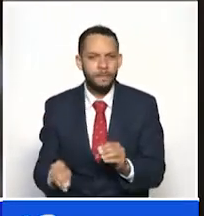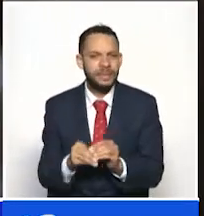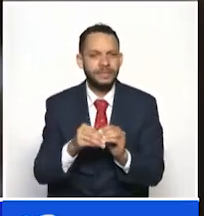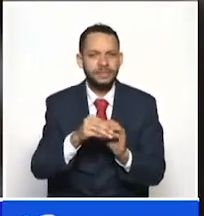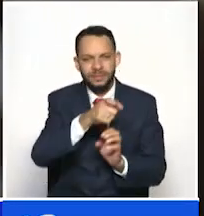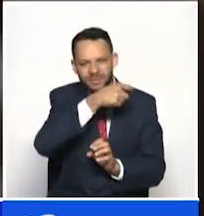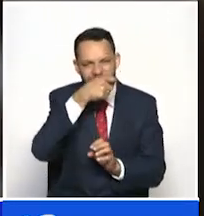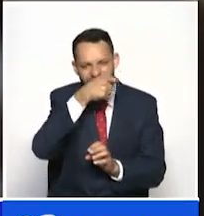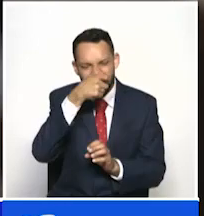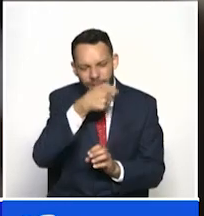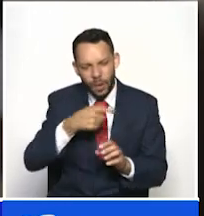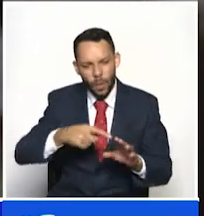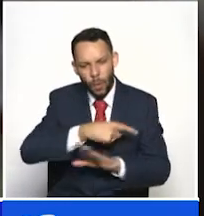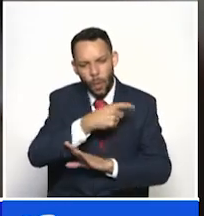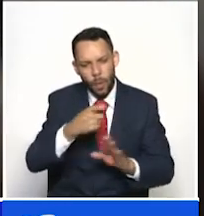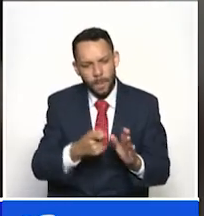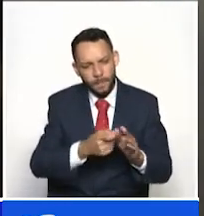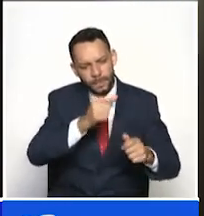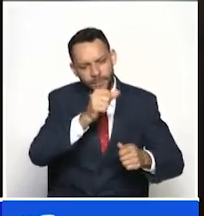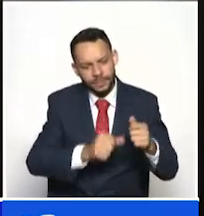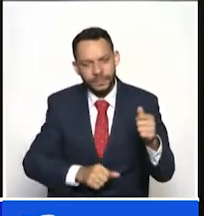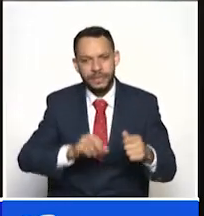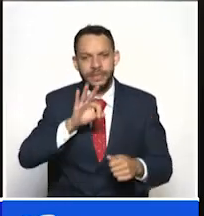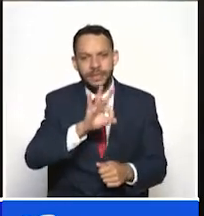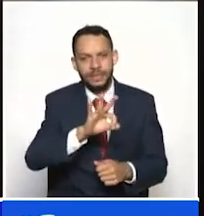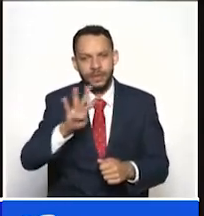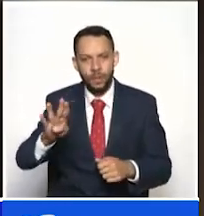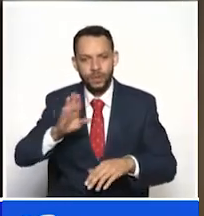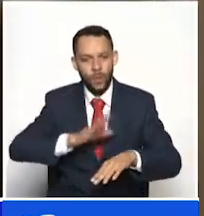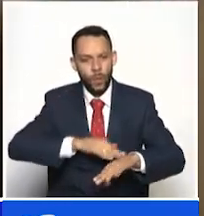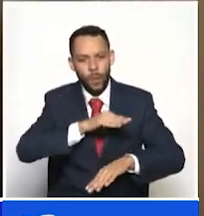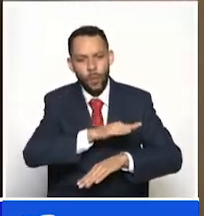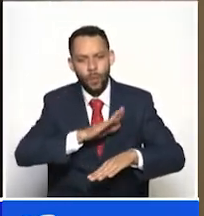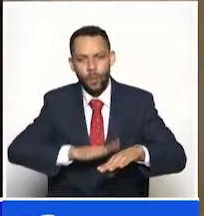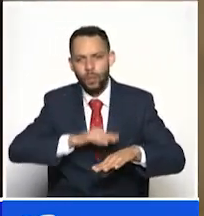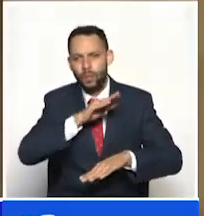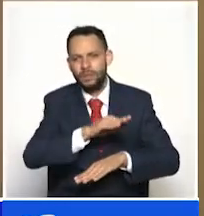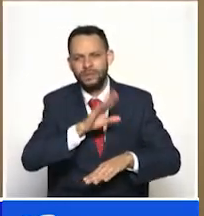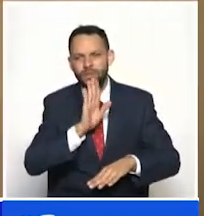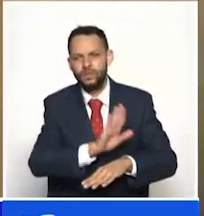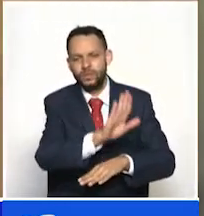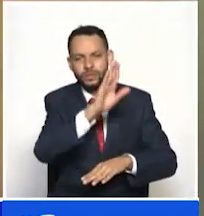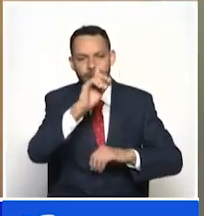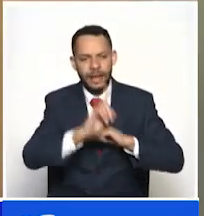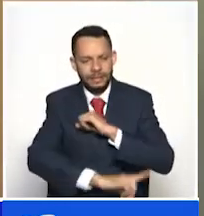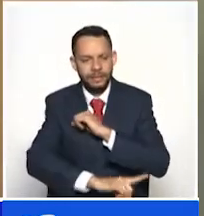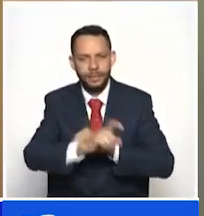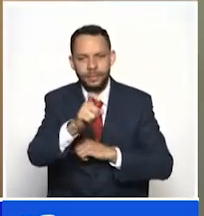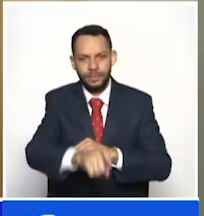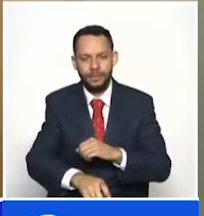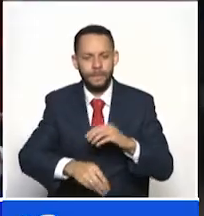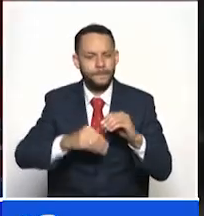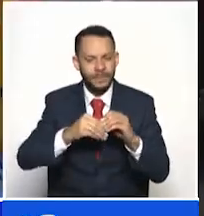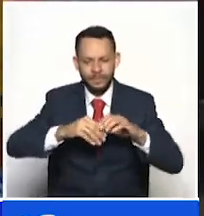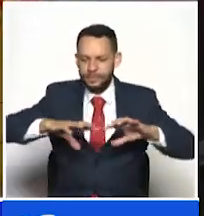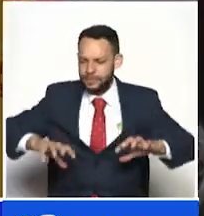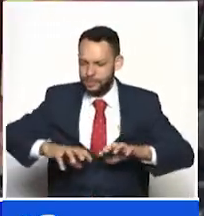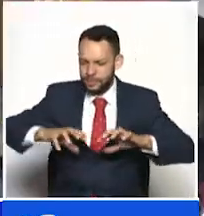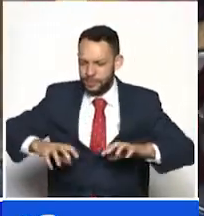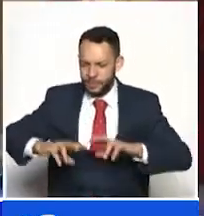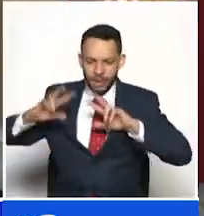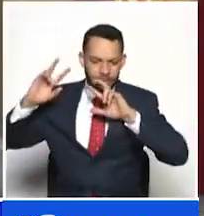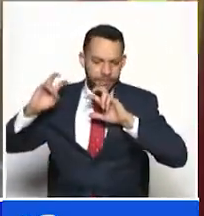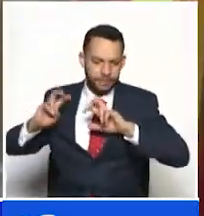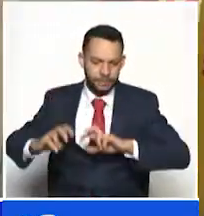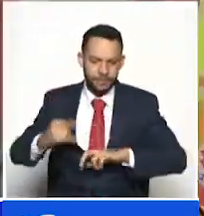sumaban entre ellas 34 anotaciones por diferentes delitos. Esta investigación se venía realizando desde el mes de